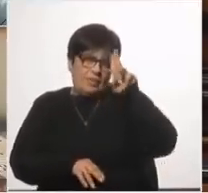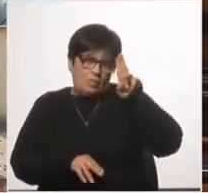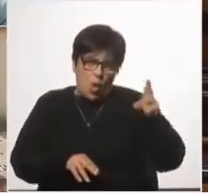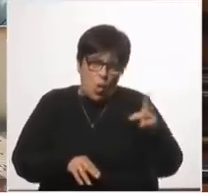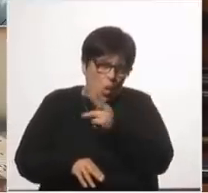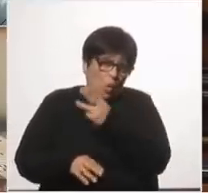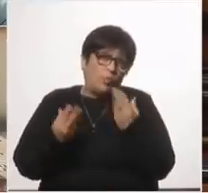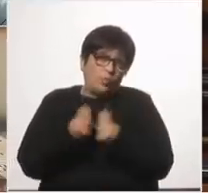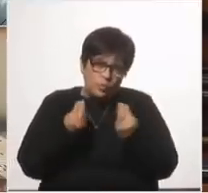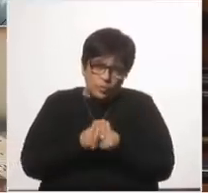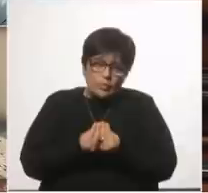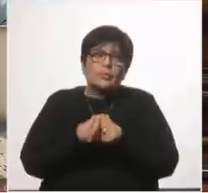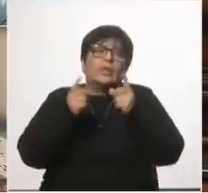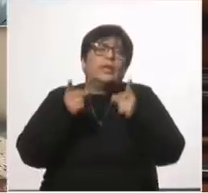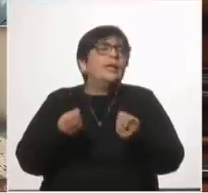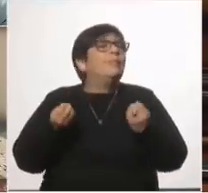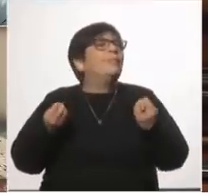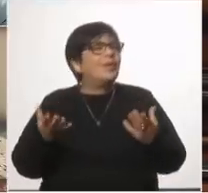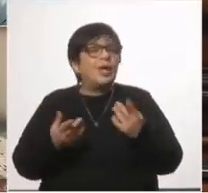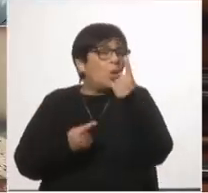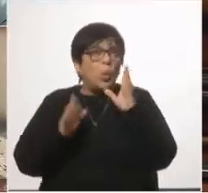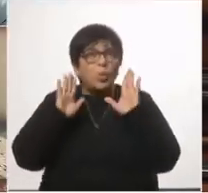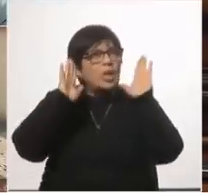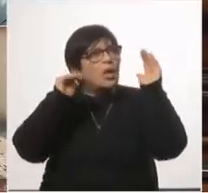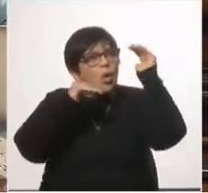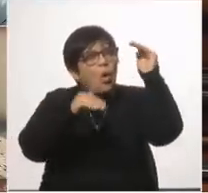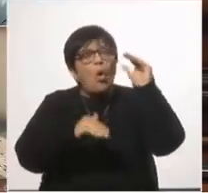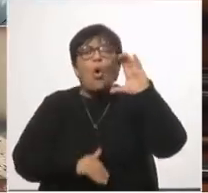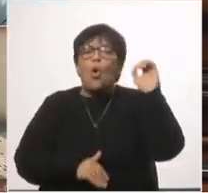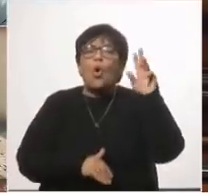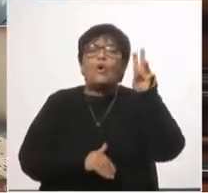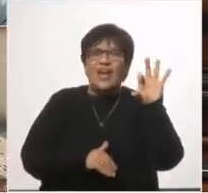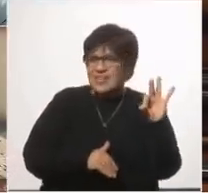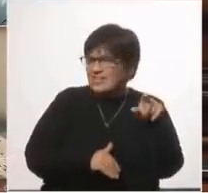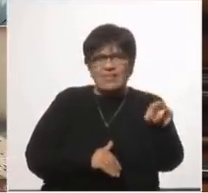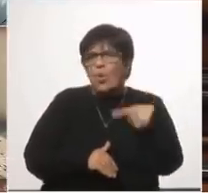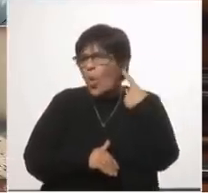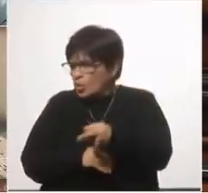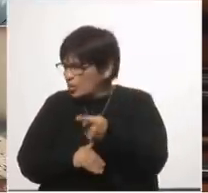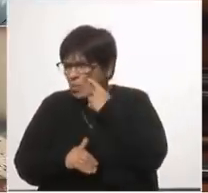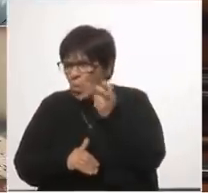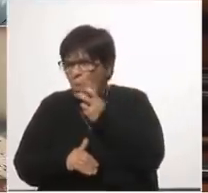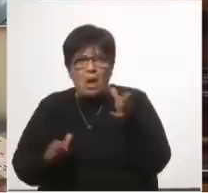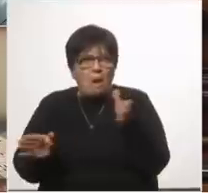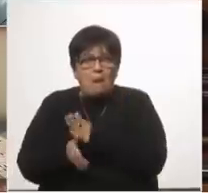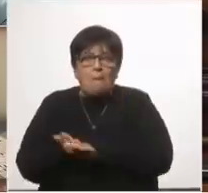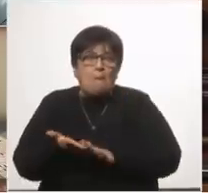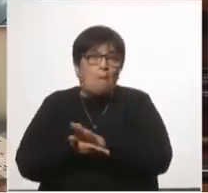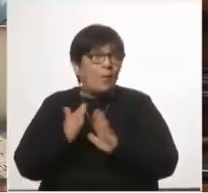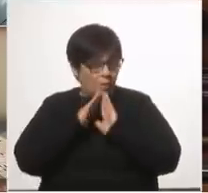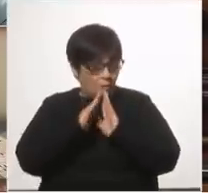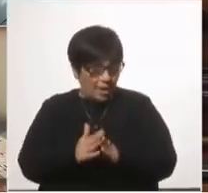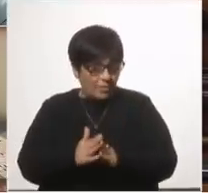¿por qué no se exploraron junto a COVAX otras alternativas? Y una pregunta clave que le hicimos el 5 de enero y no nos respondieron